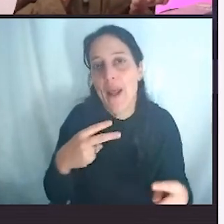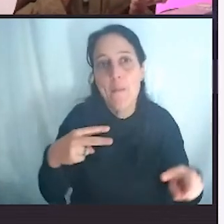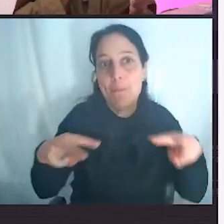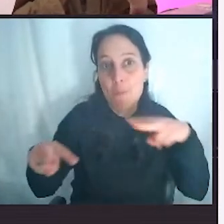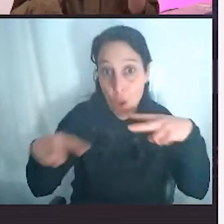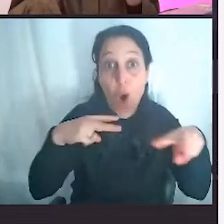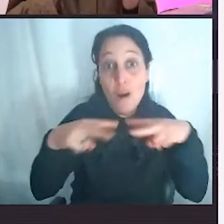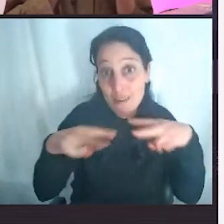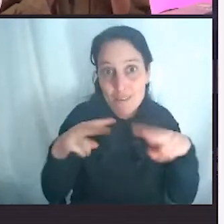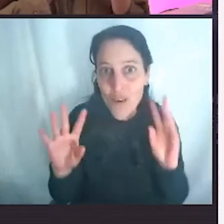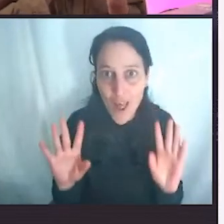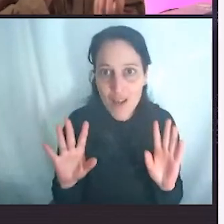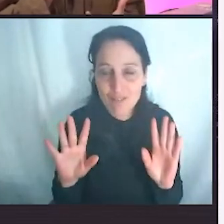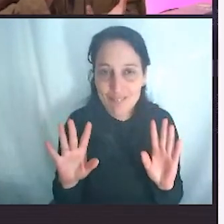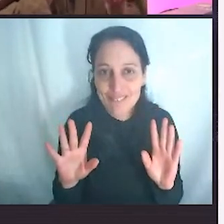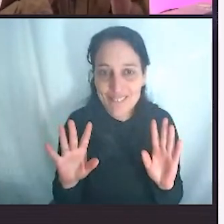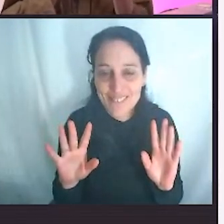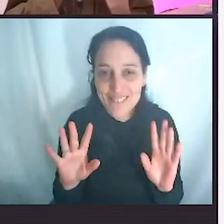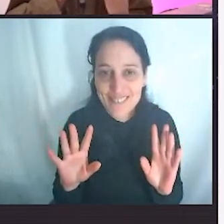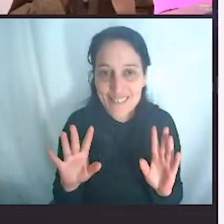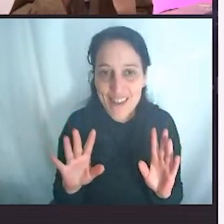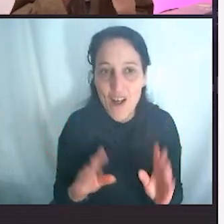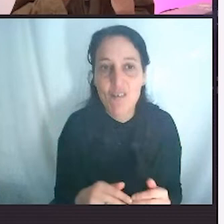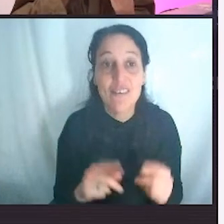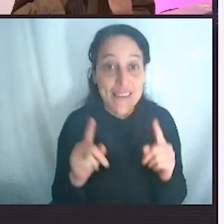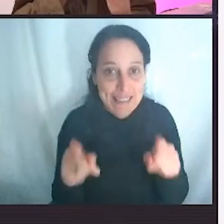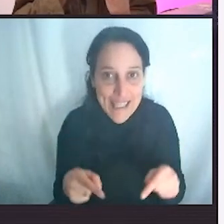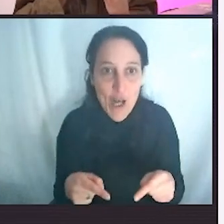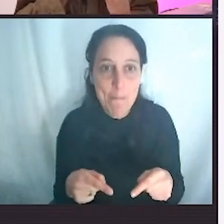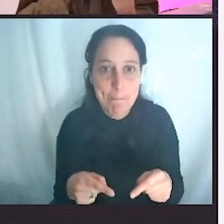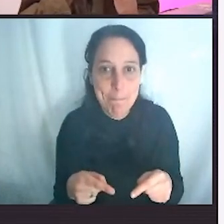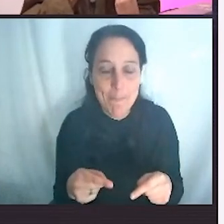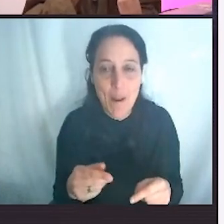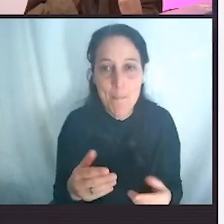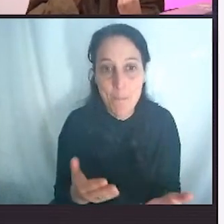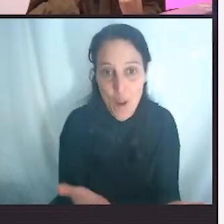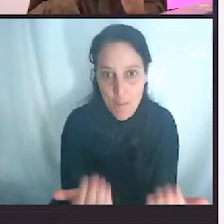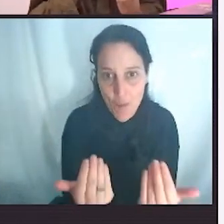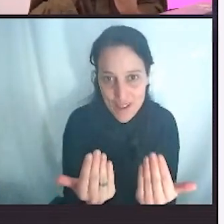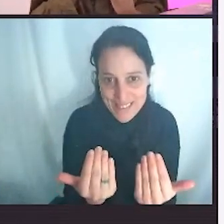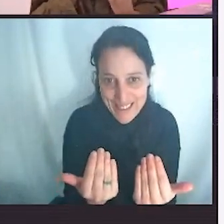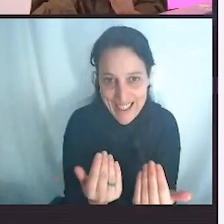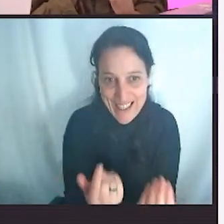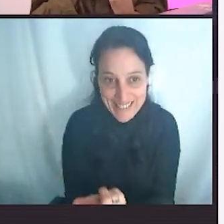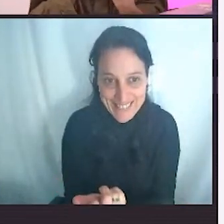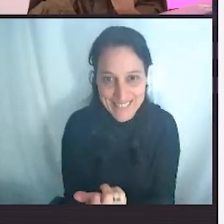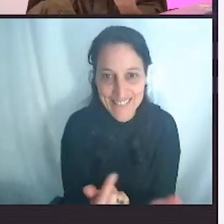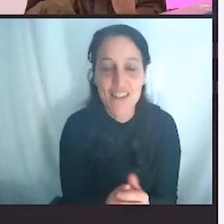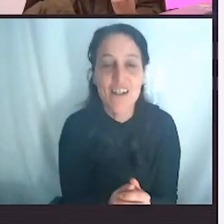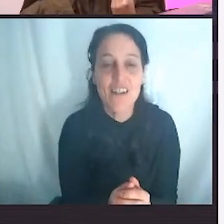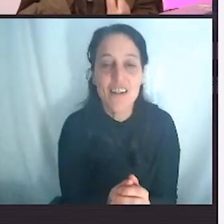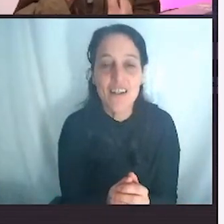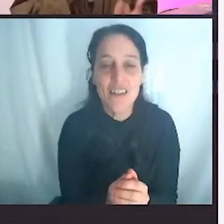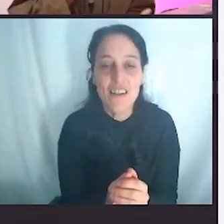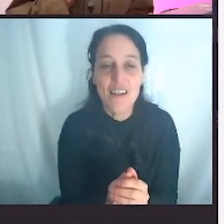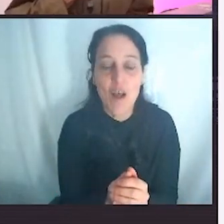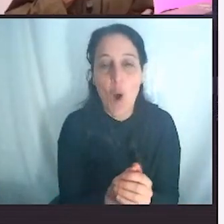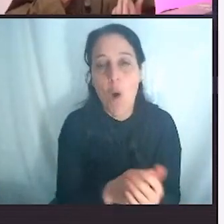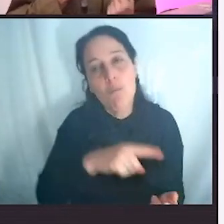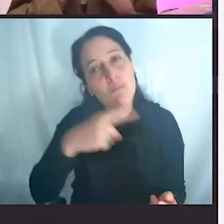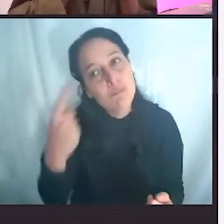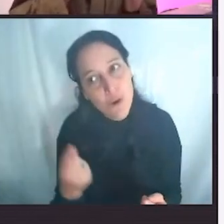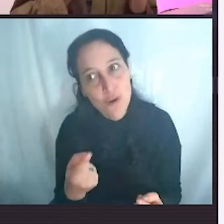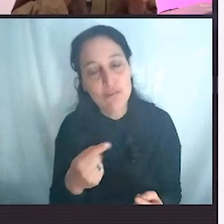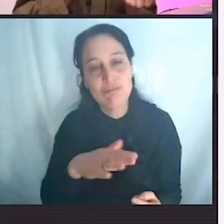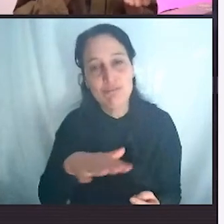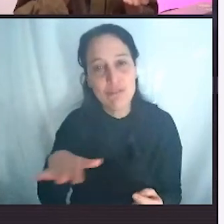mis bandejas, yo voy a poder hacerme de esos tokens habiendo presentado el trabajo. Pero por otro lado, también va a haber quizás inversores que